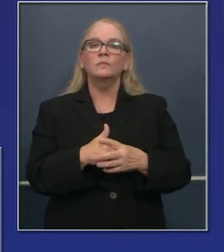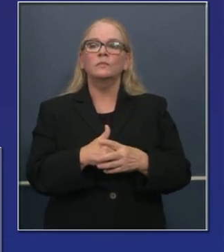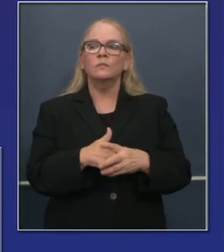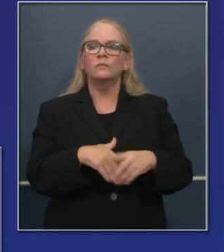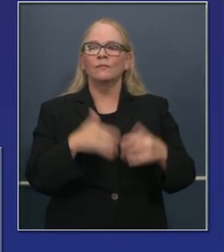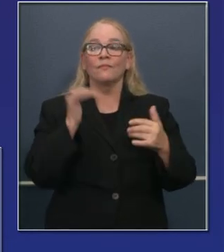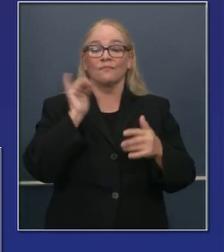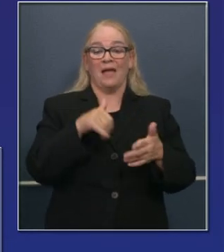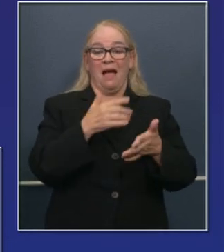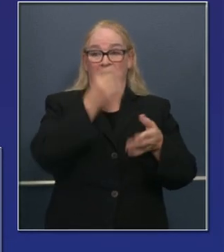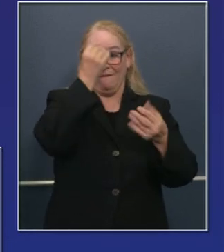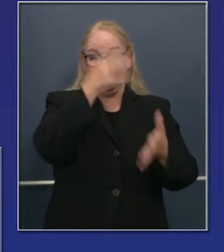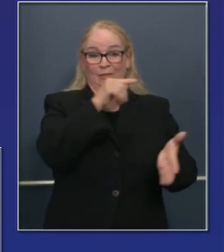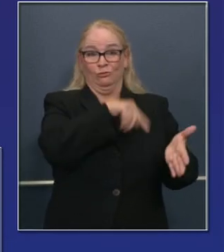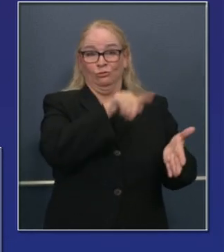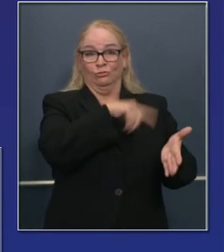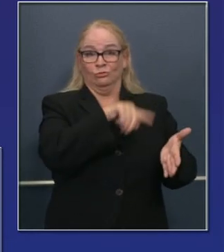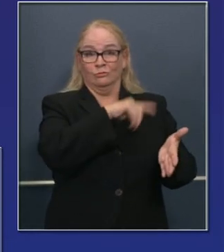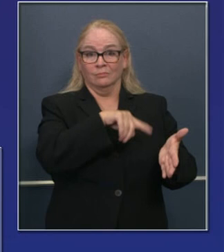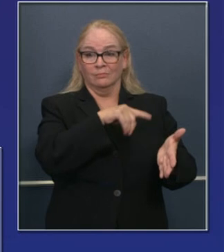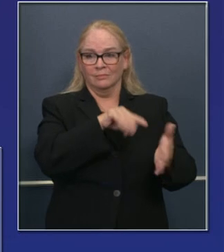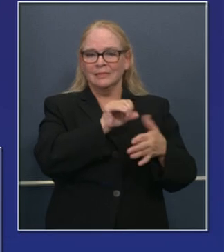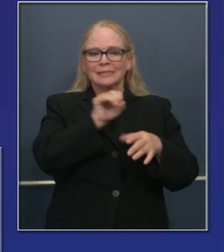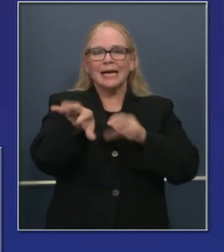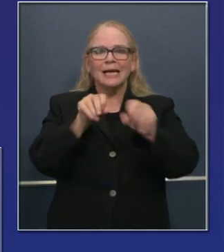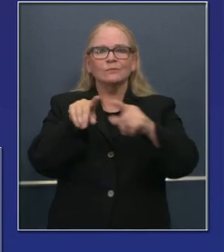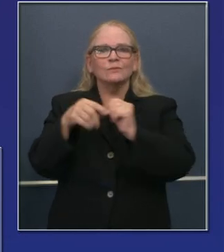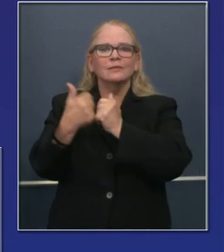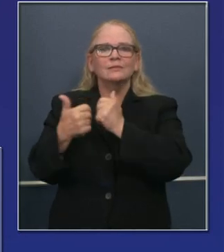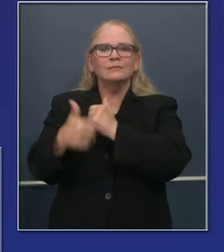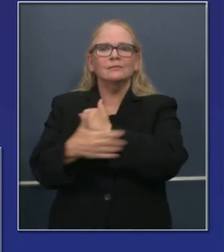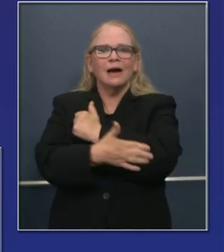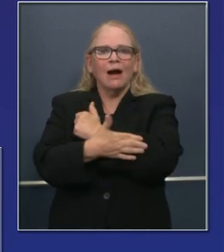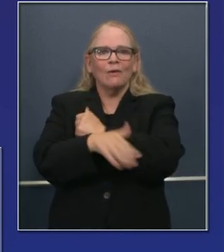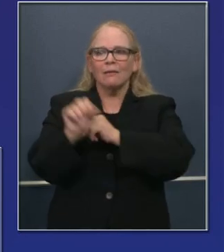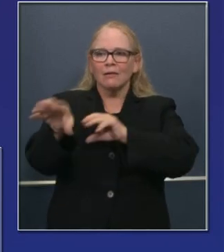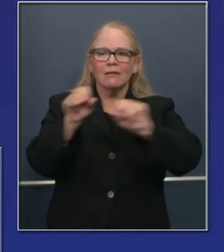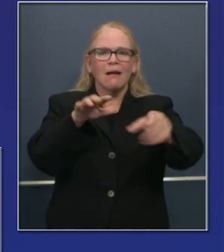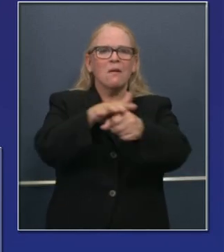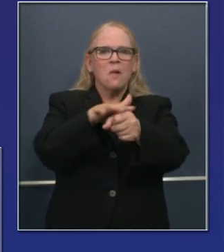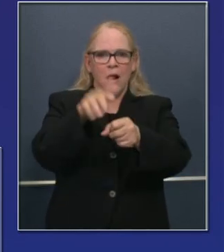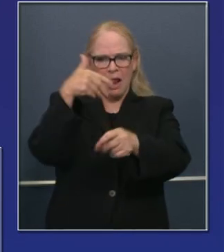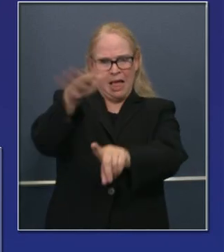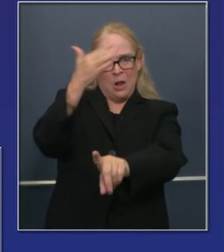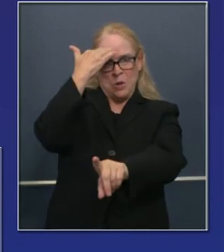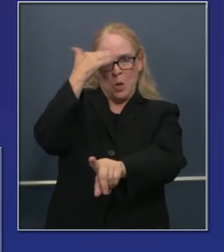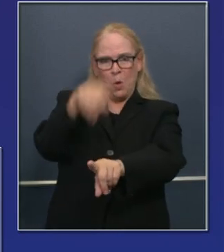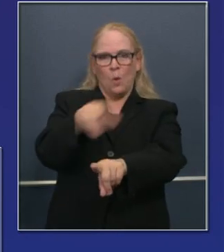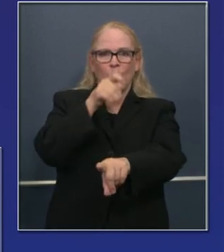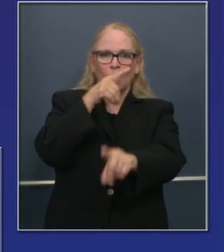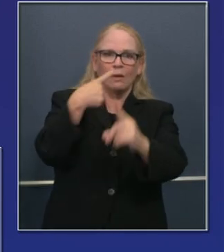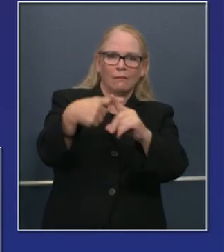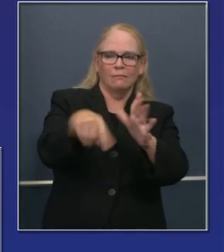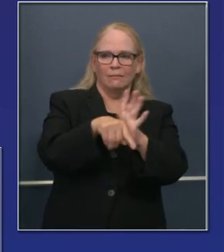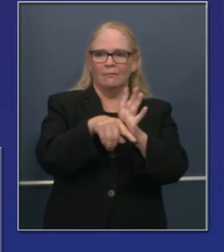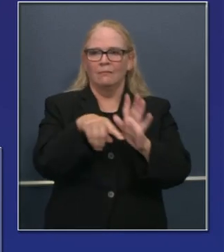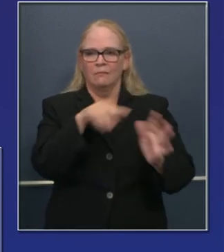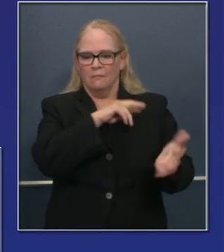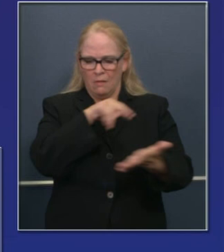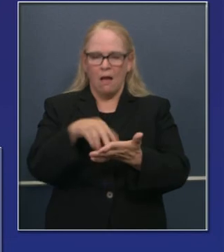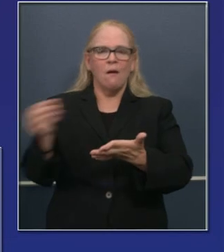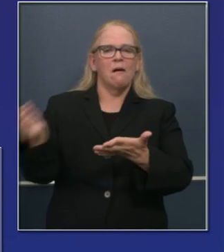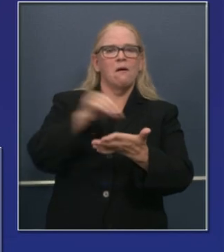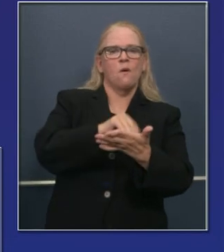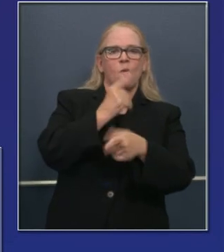un caso en el sistema de CalReady, lo enviamos de vuelta a los condados para que los condados puedan tomar una prueba positiva